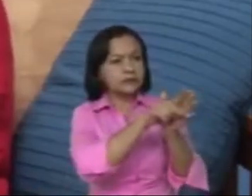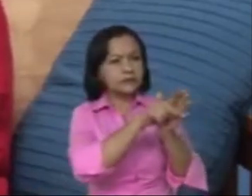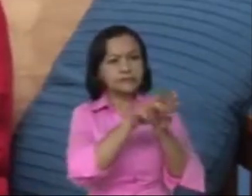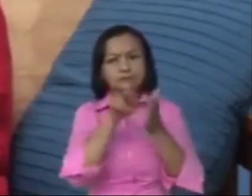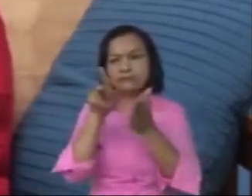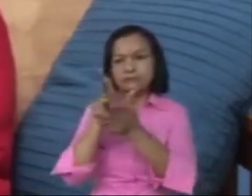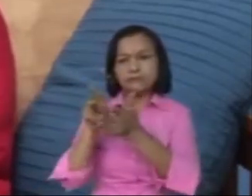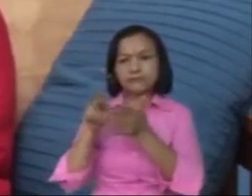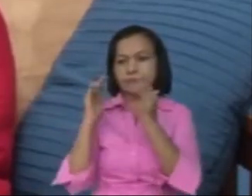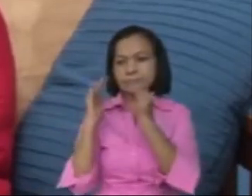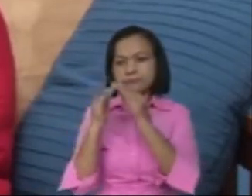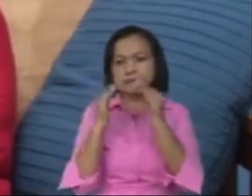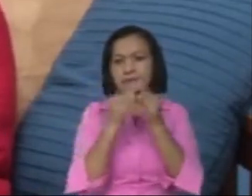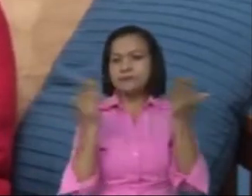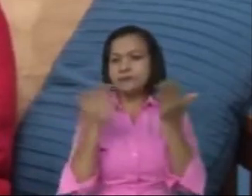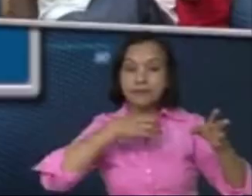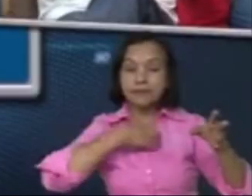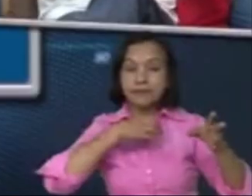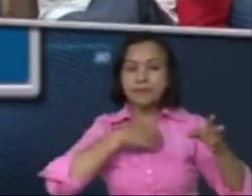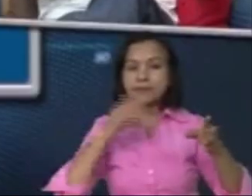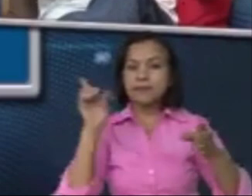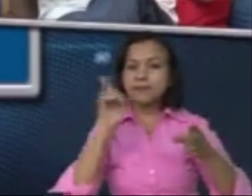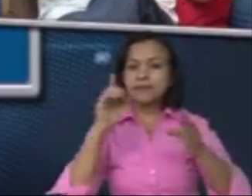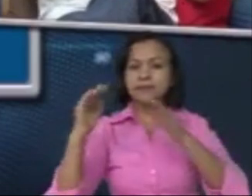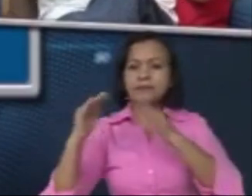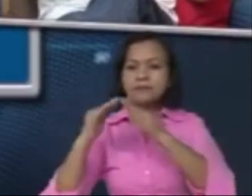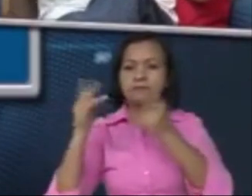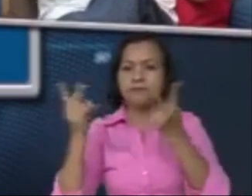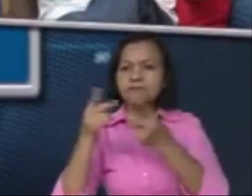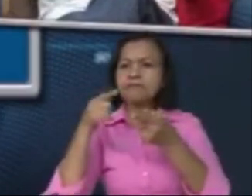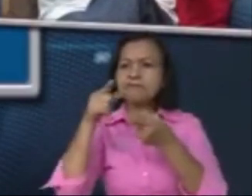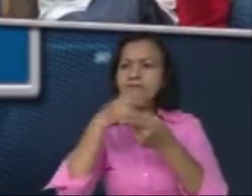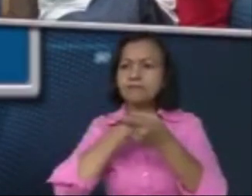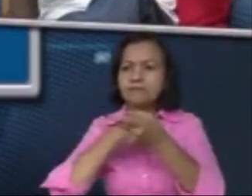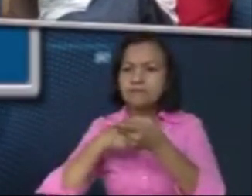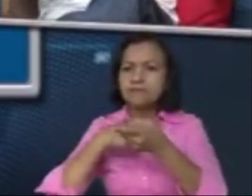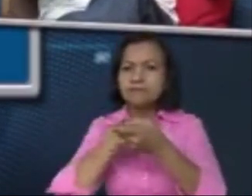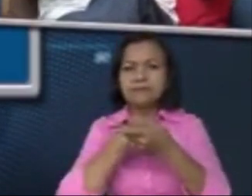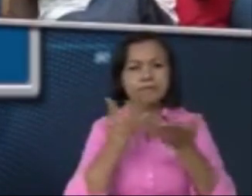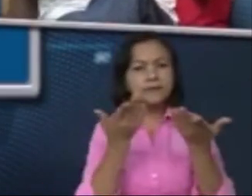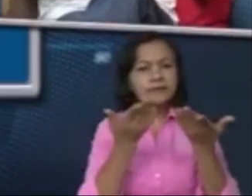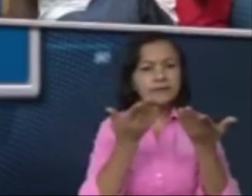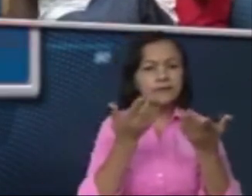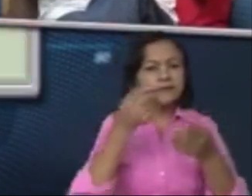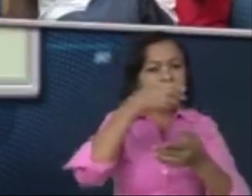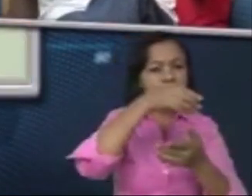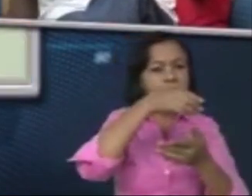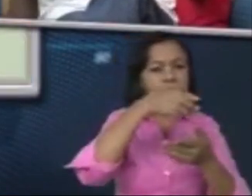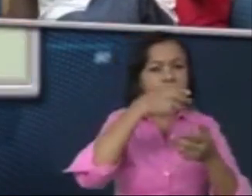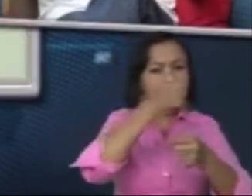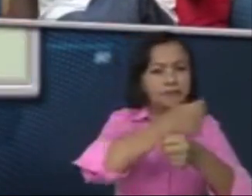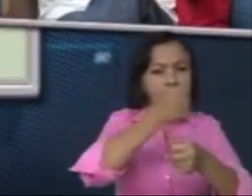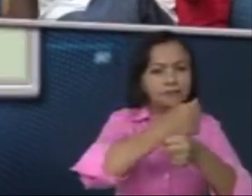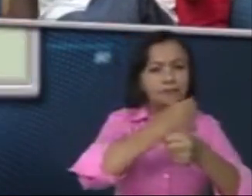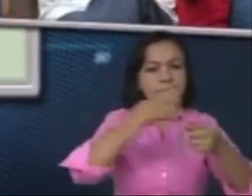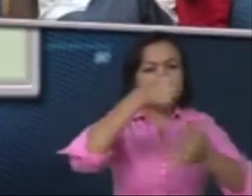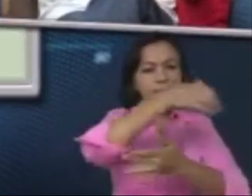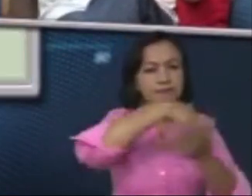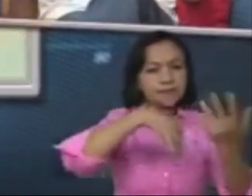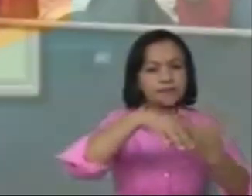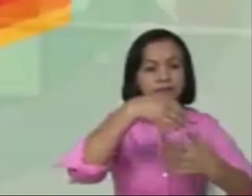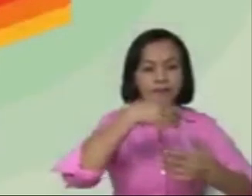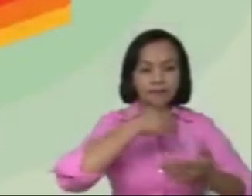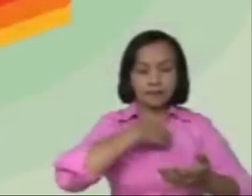vamos a hacer para prevenir esos peligros, qué vamos a hacer en el hogar para estar organizados y dispuestos de una